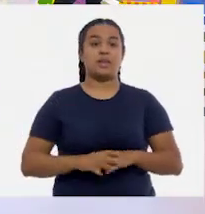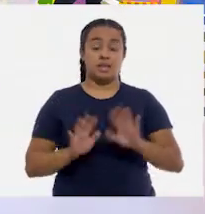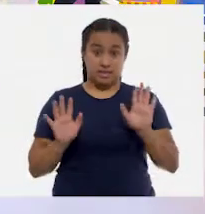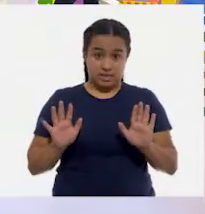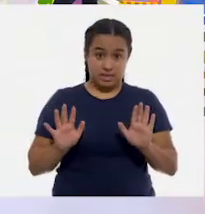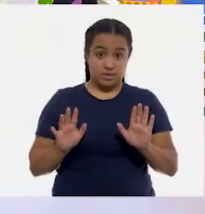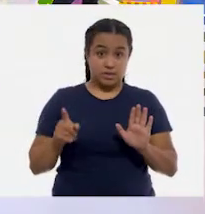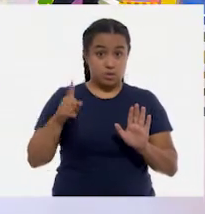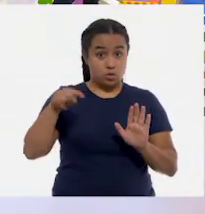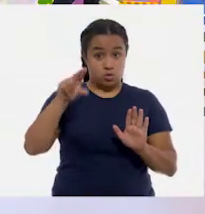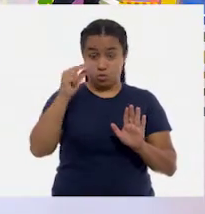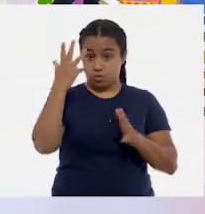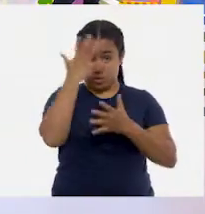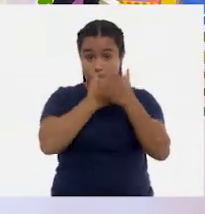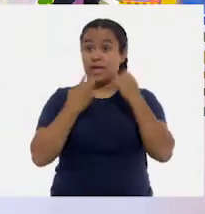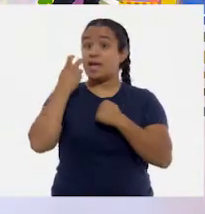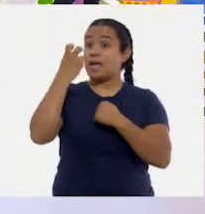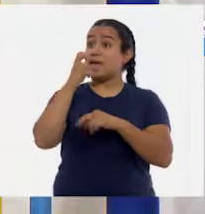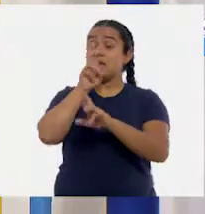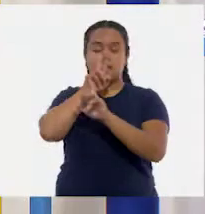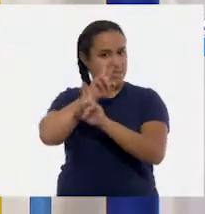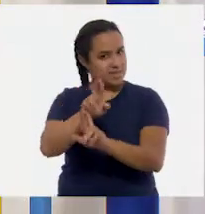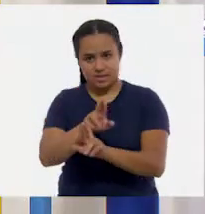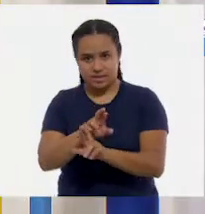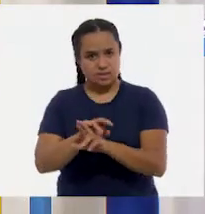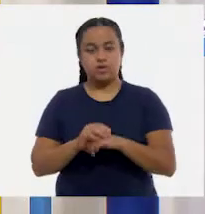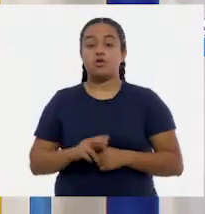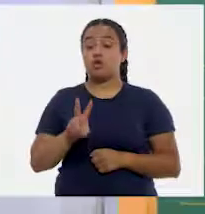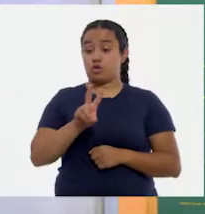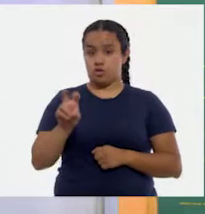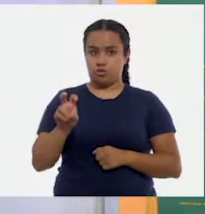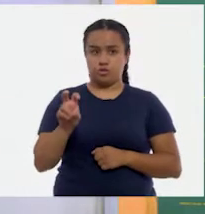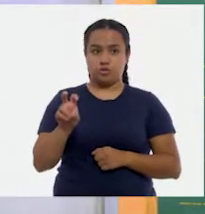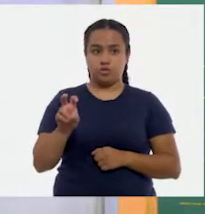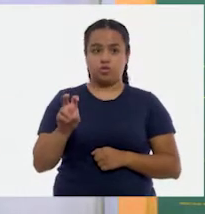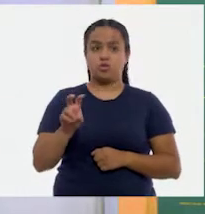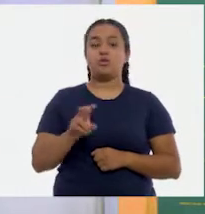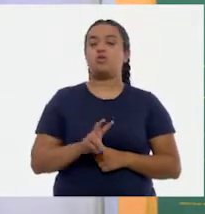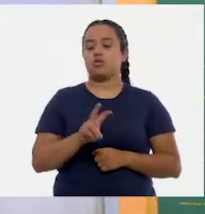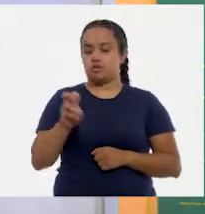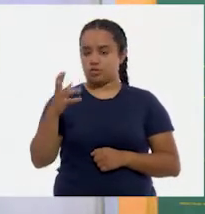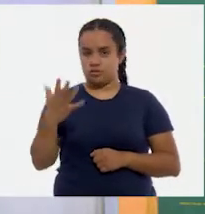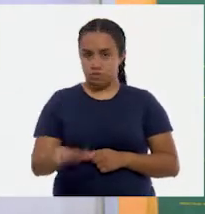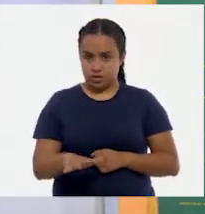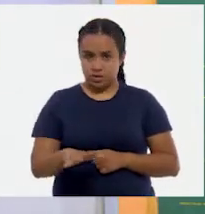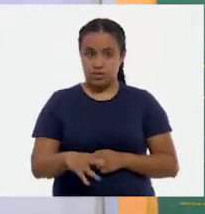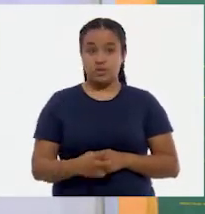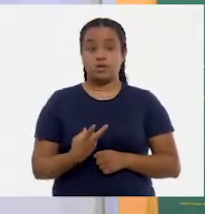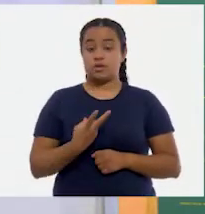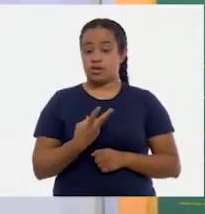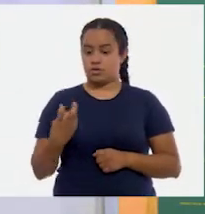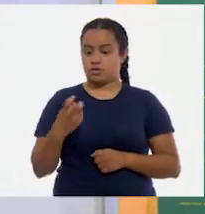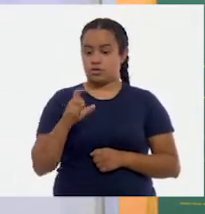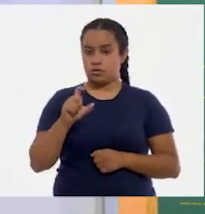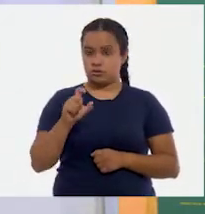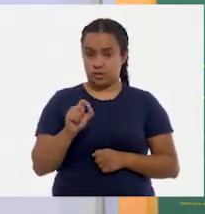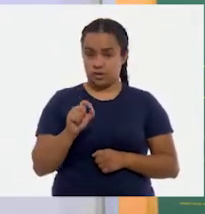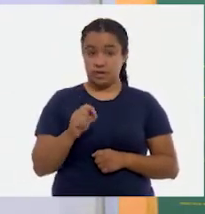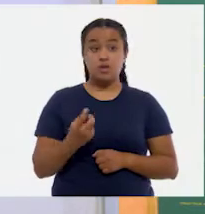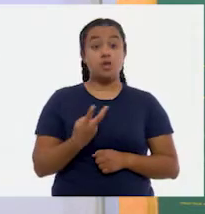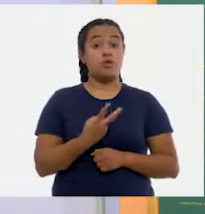No se dejen confundir. Este no es nuestro número. Doscientos. Y después, doscientos diez. Doscientos veinte.